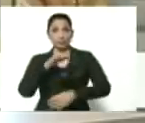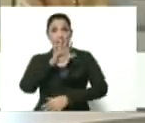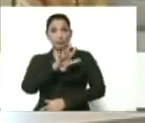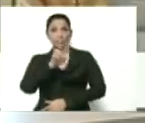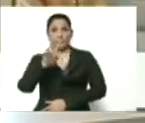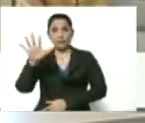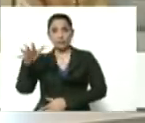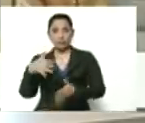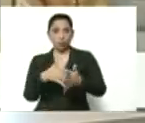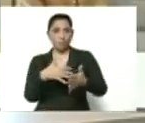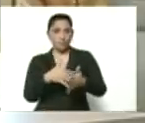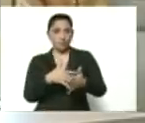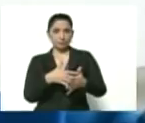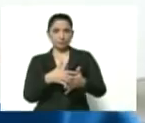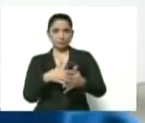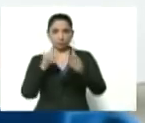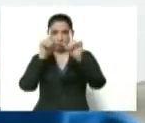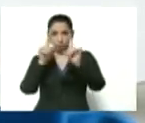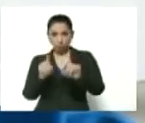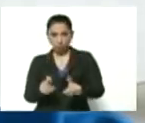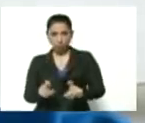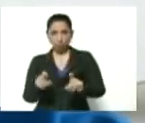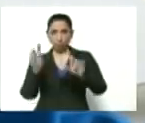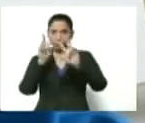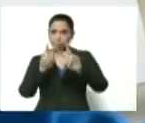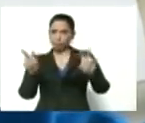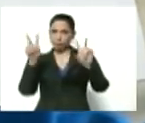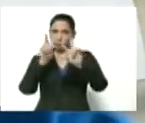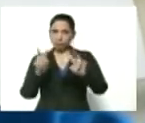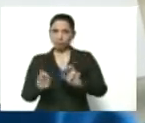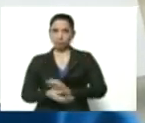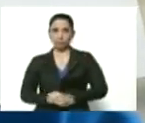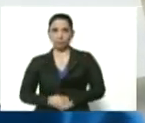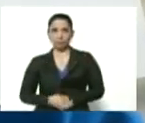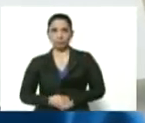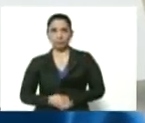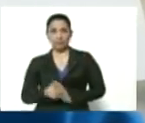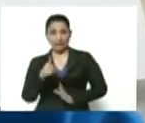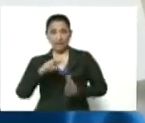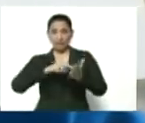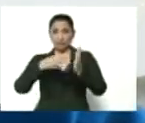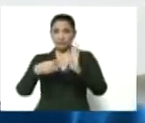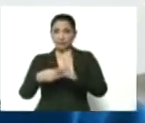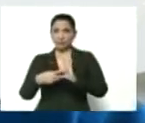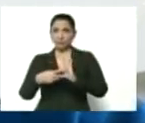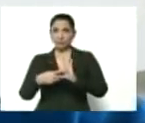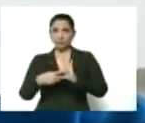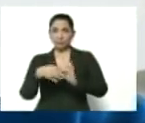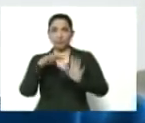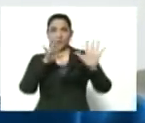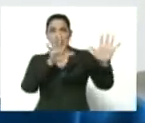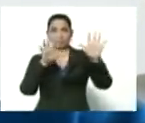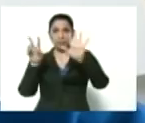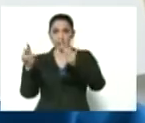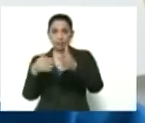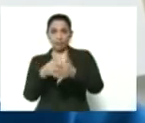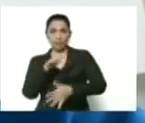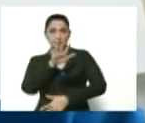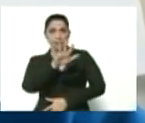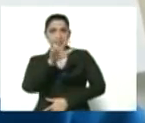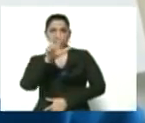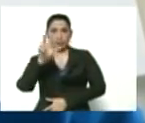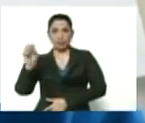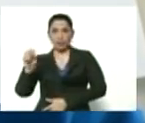mil pruebas. Lo que representa 17 mil 530